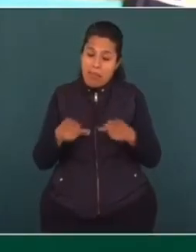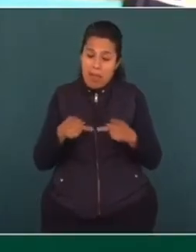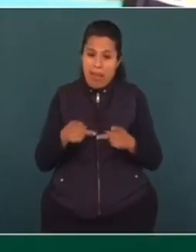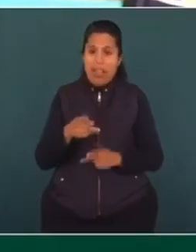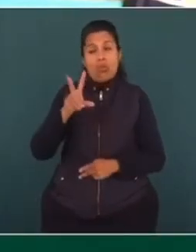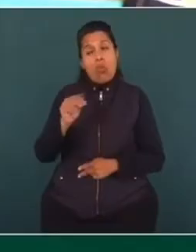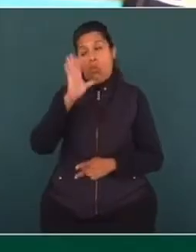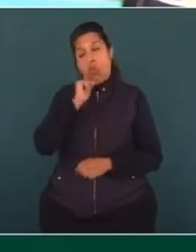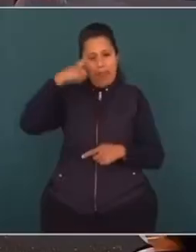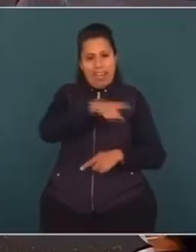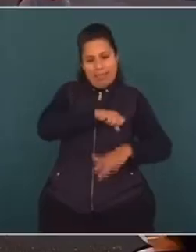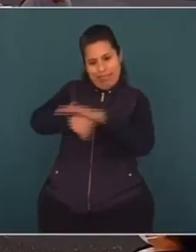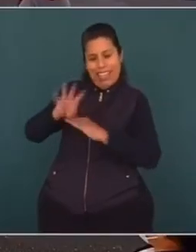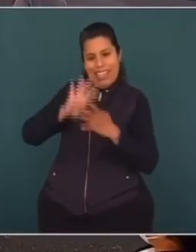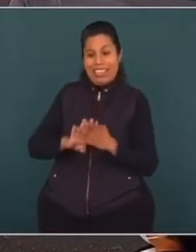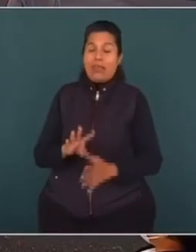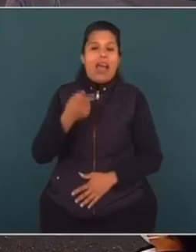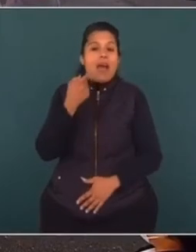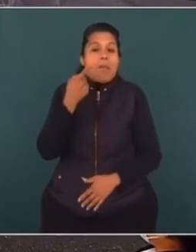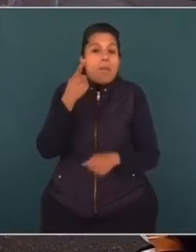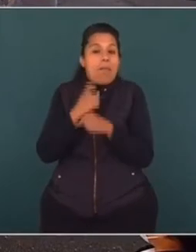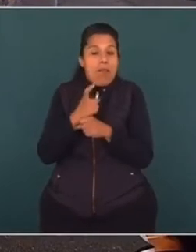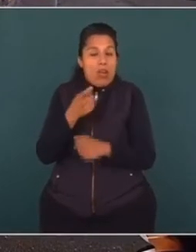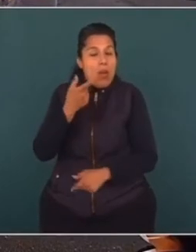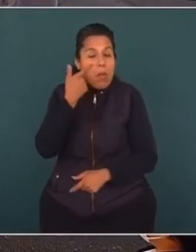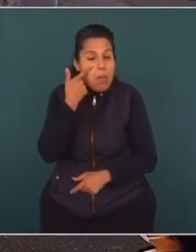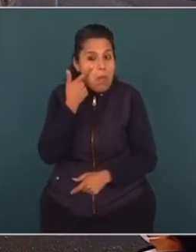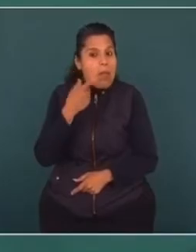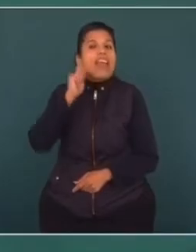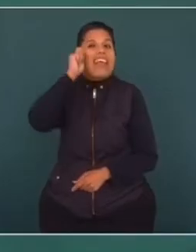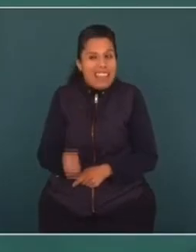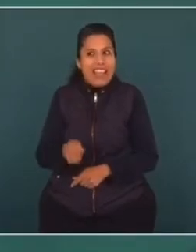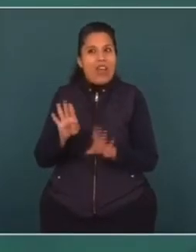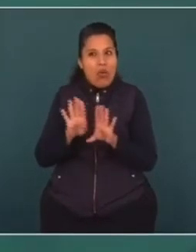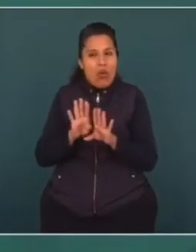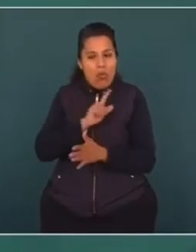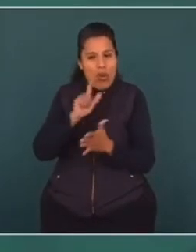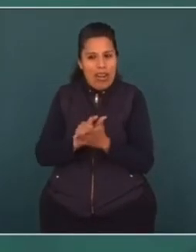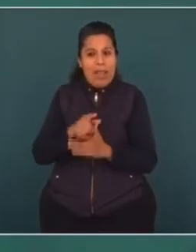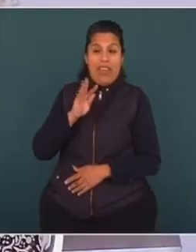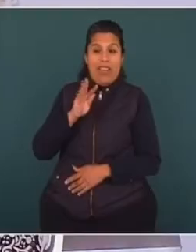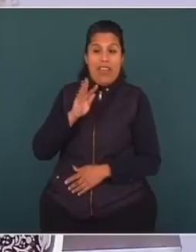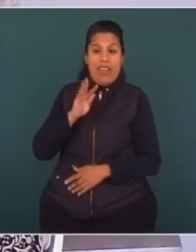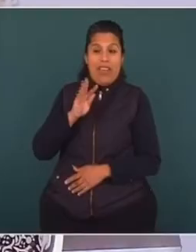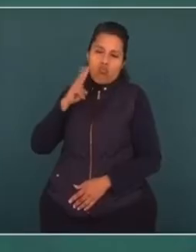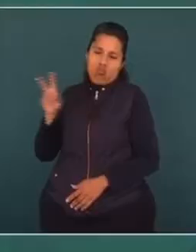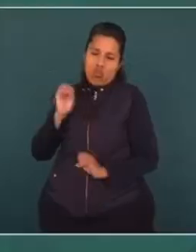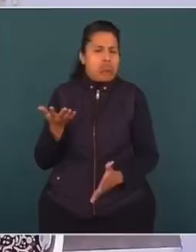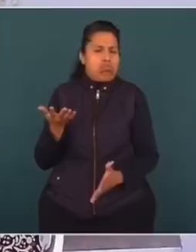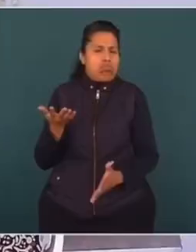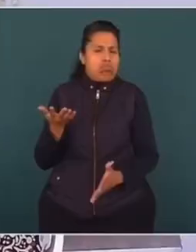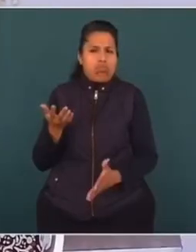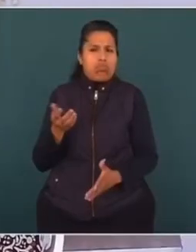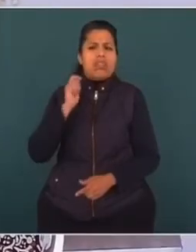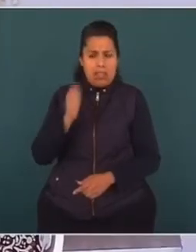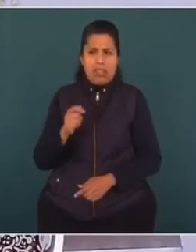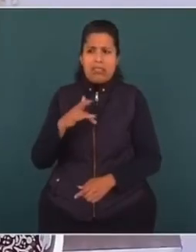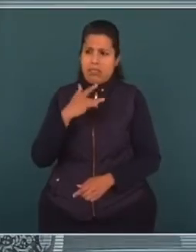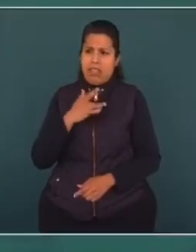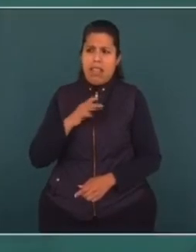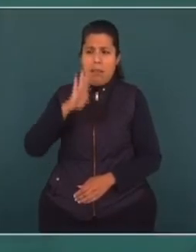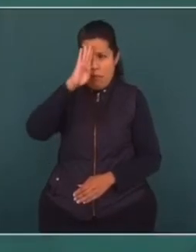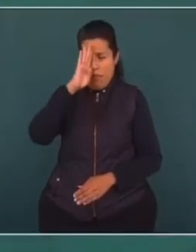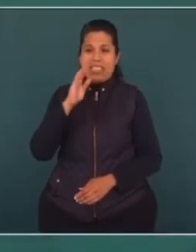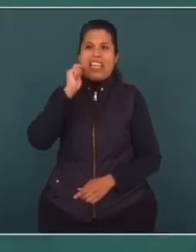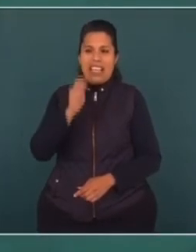en la denuncia, pues no se van a poder castigar. Pues hay que verlo legalmente, pero no creo que lo esté haciendo la Fiscalía. No tiene por qué afectarse o